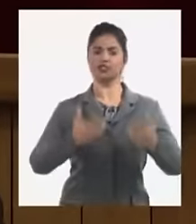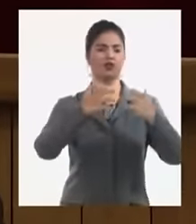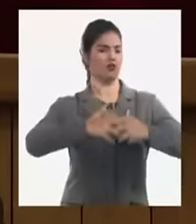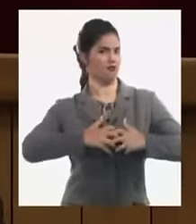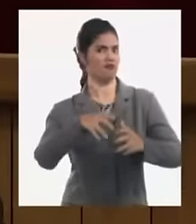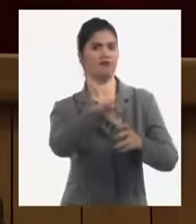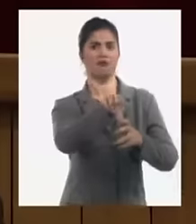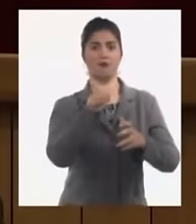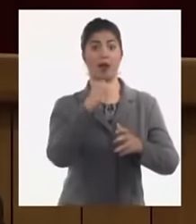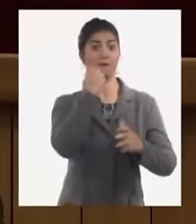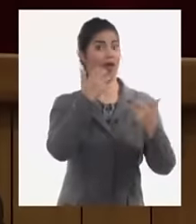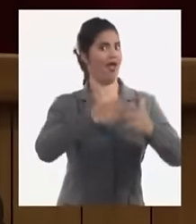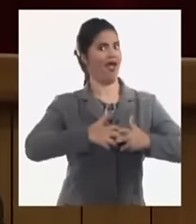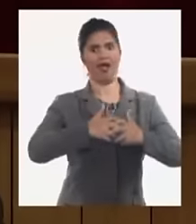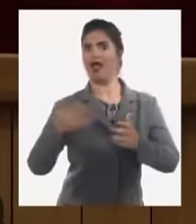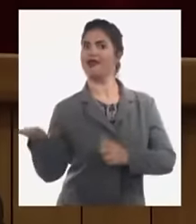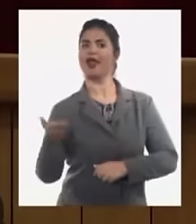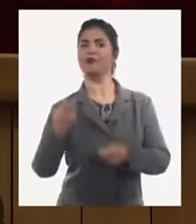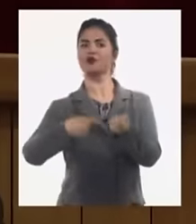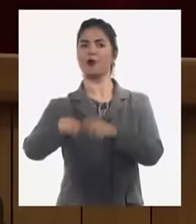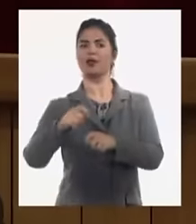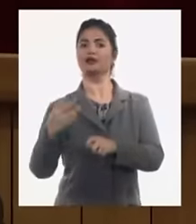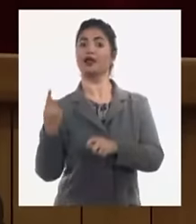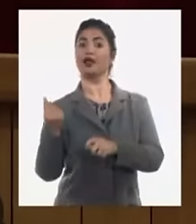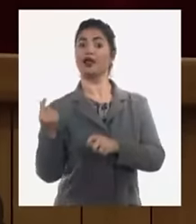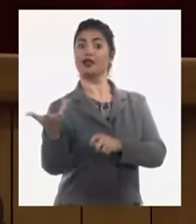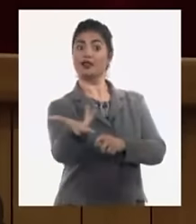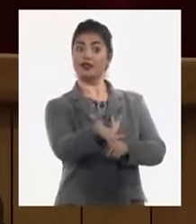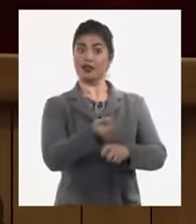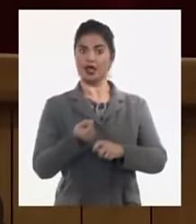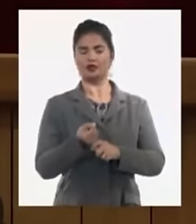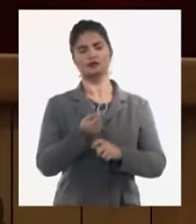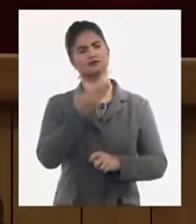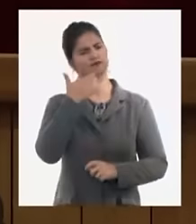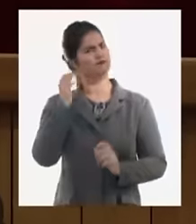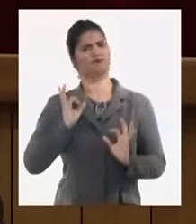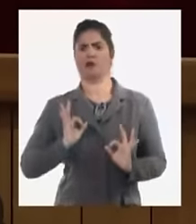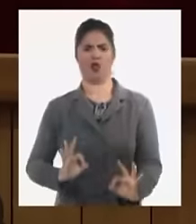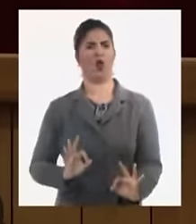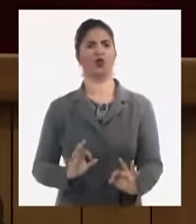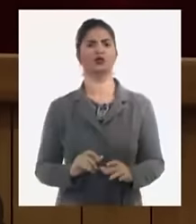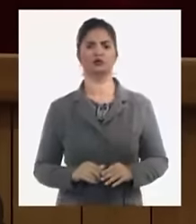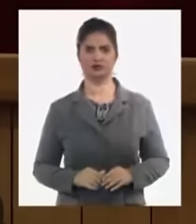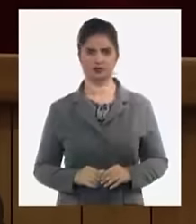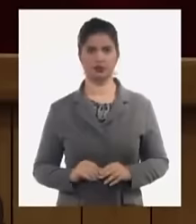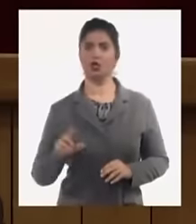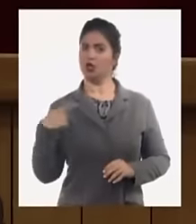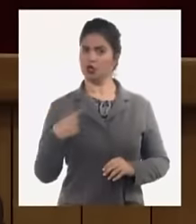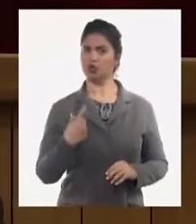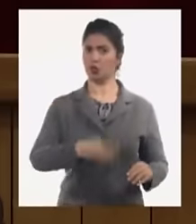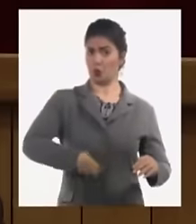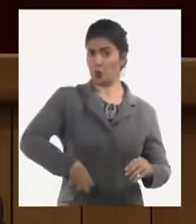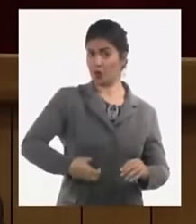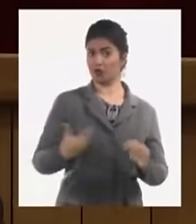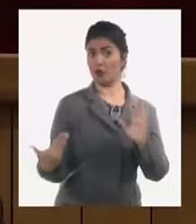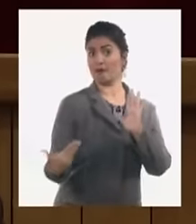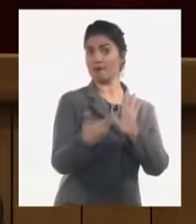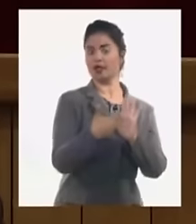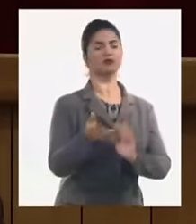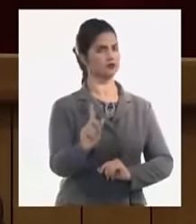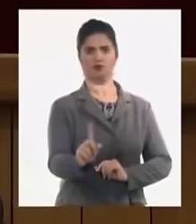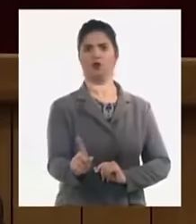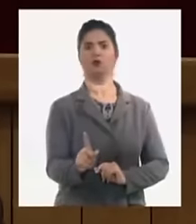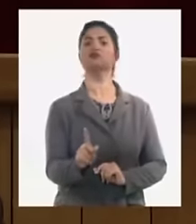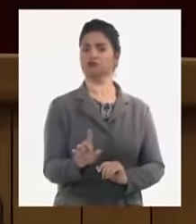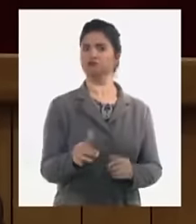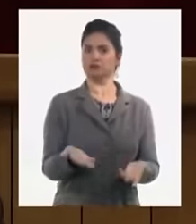produzca más venda y hace mucho dinero bienvenido sea nosotros no ponemos límite en eso no nos metemos en eso nosotros sí